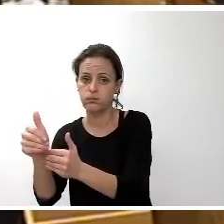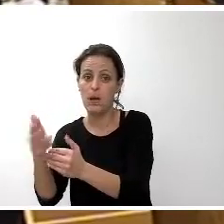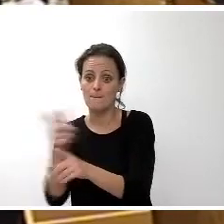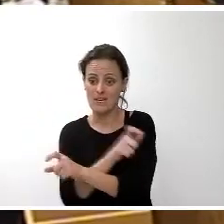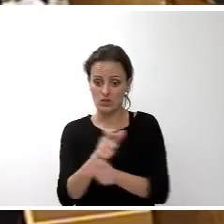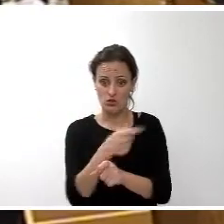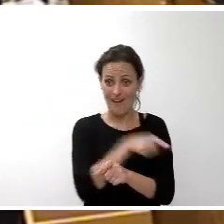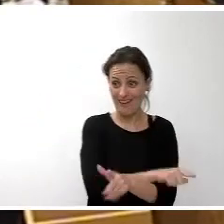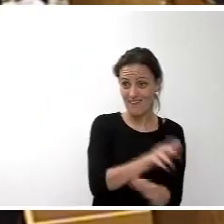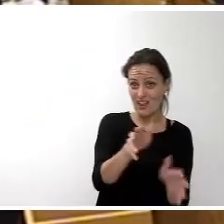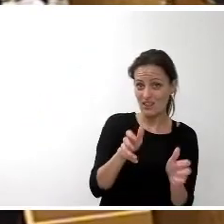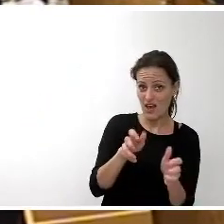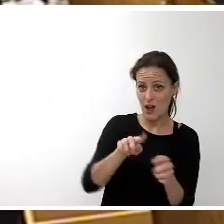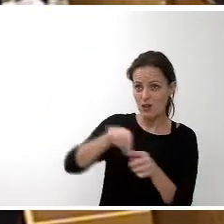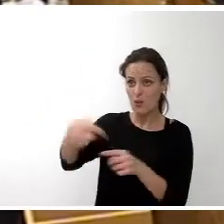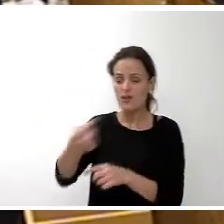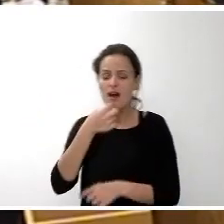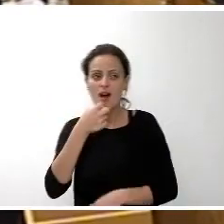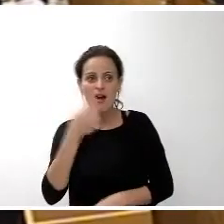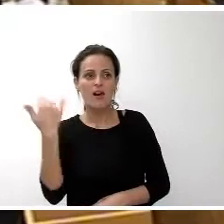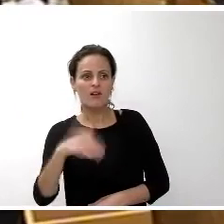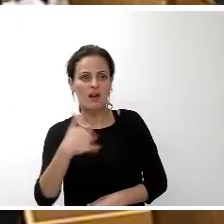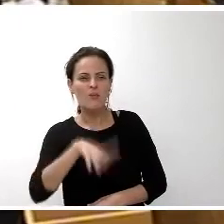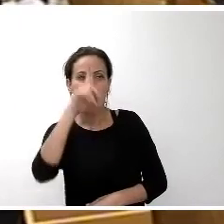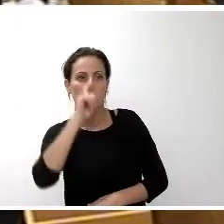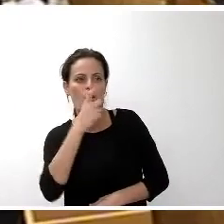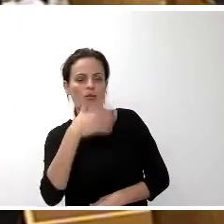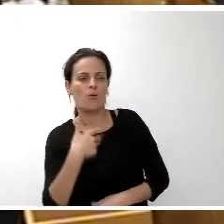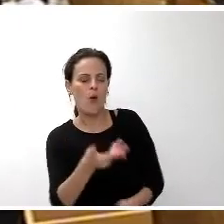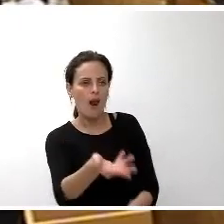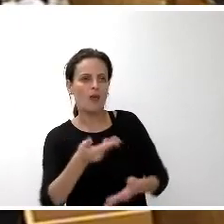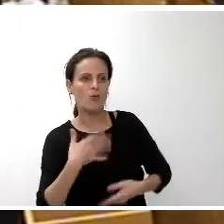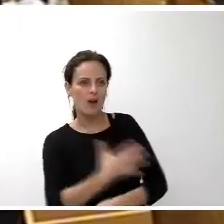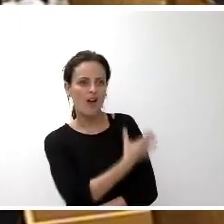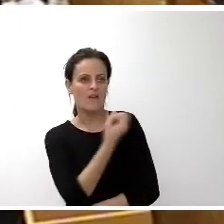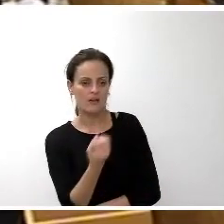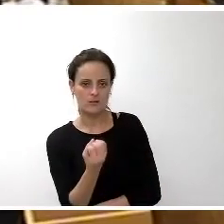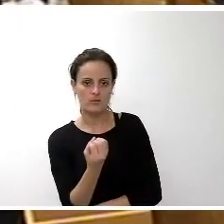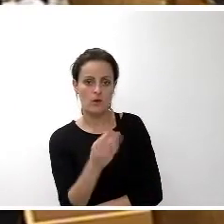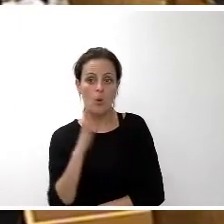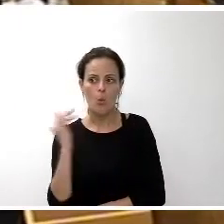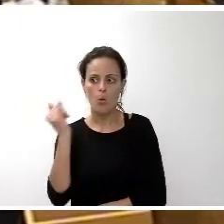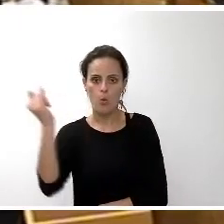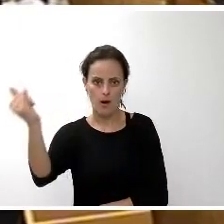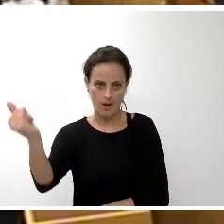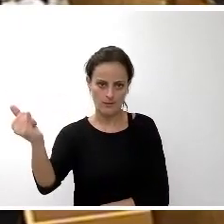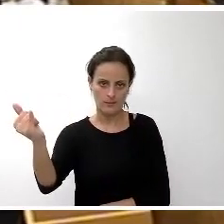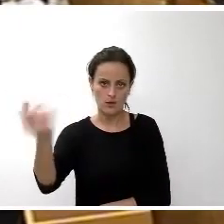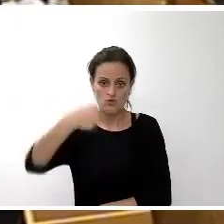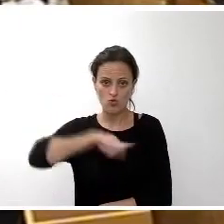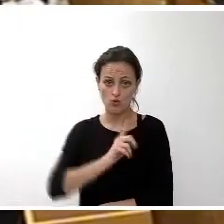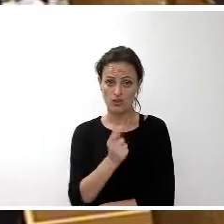decir lo que supuso para ellos la ayuda de este cabildo ojalá tuviéramos más dinero